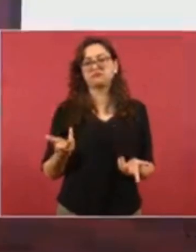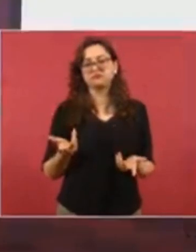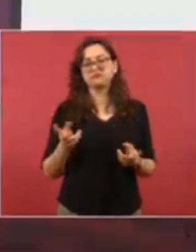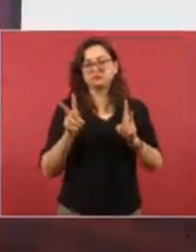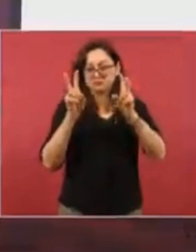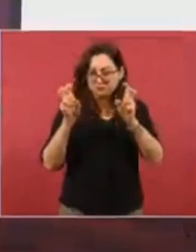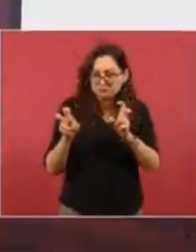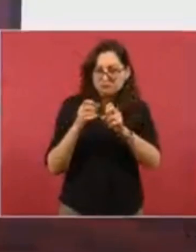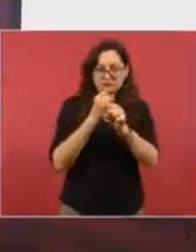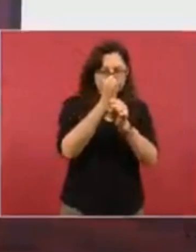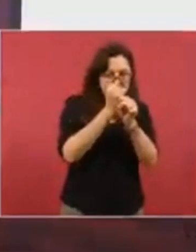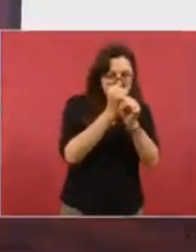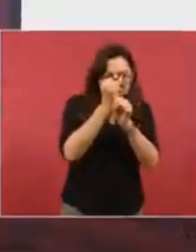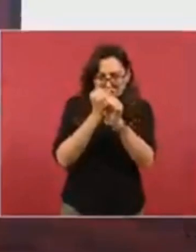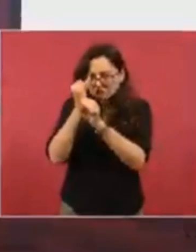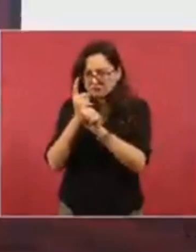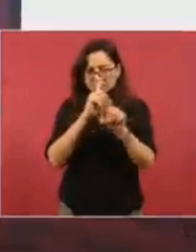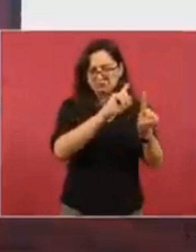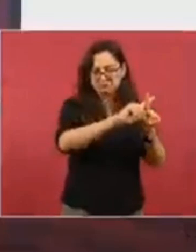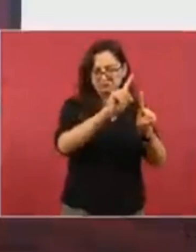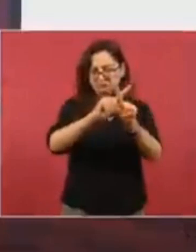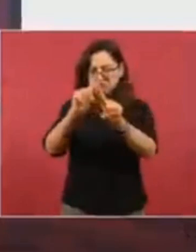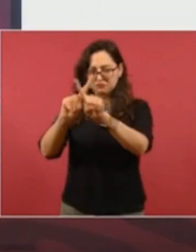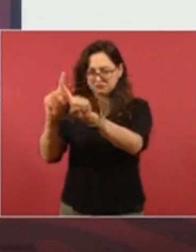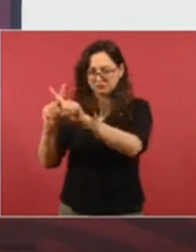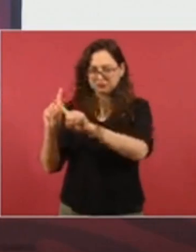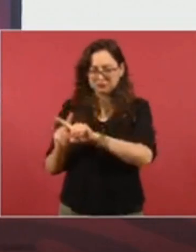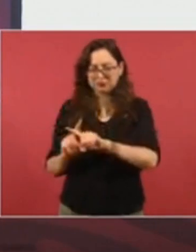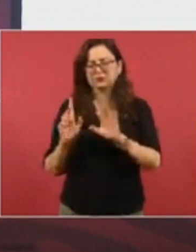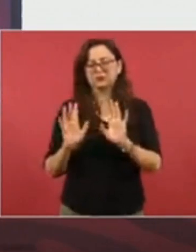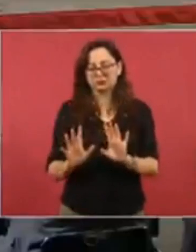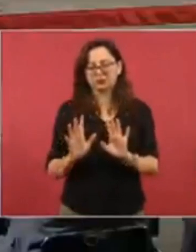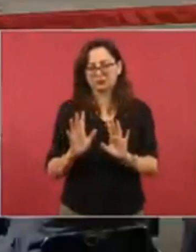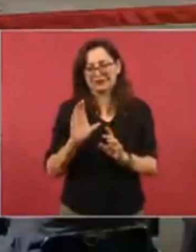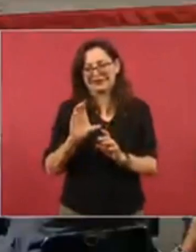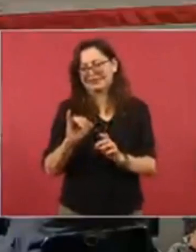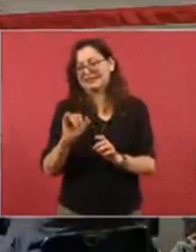de otras tareas, acciones,